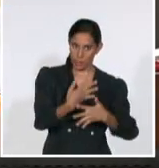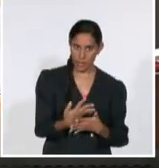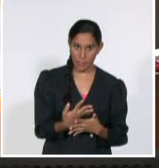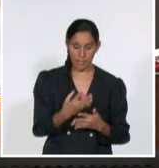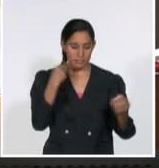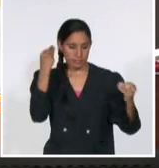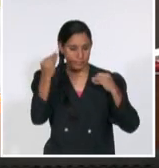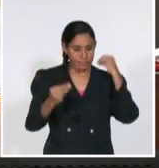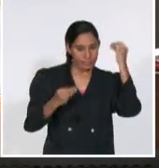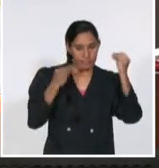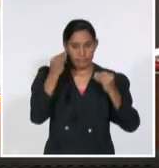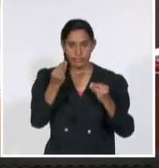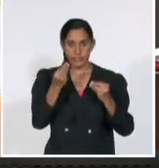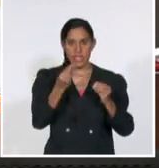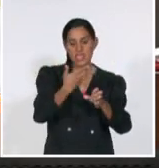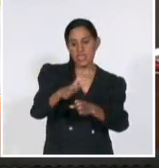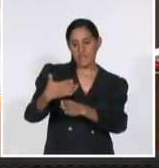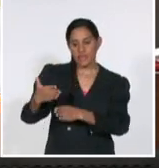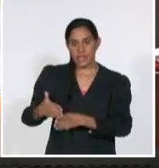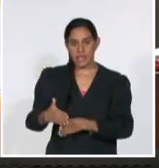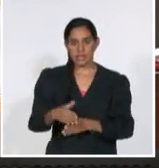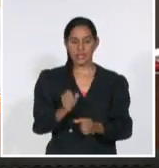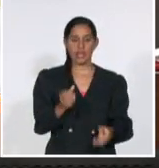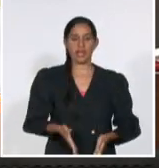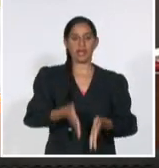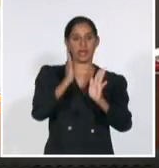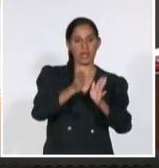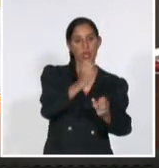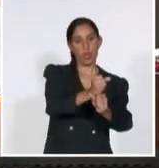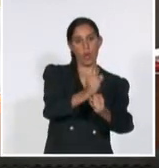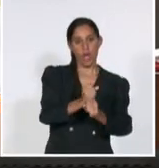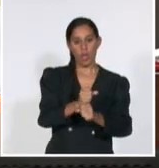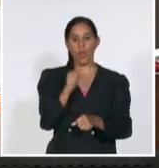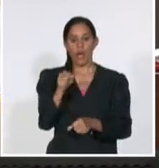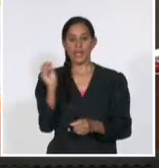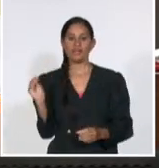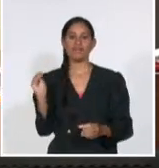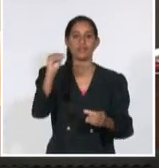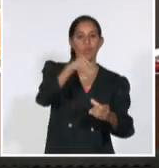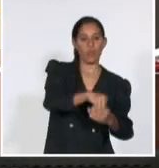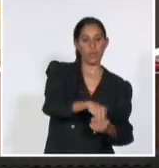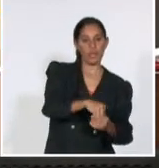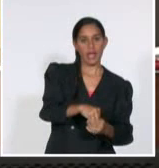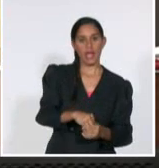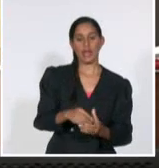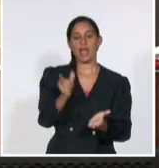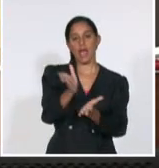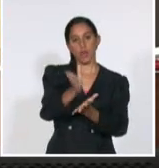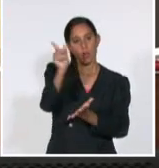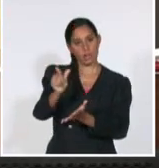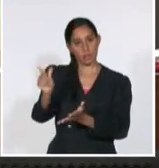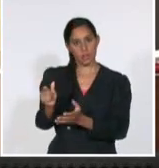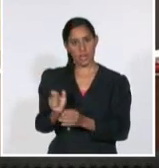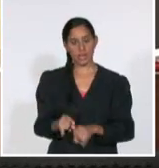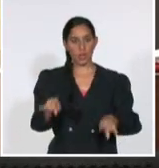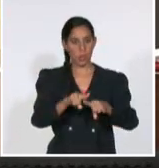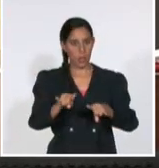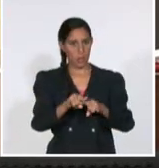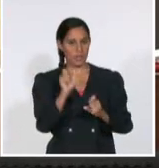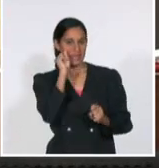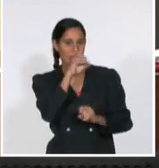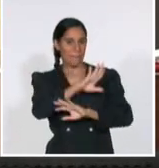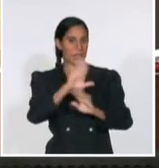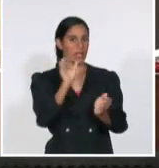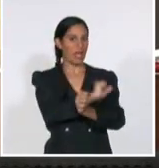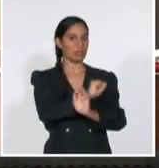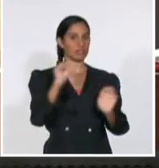diferentes instituciones a esos recién graduados, donde a veces no son recibidos debidamente, a veces no se reciben,